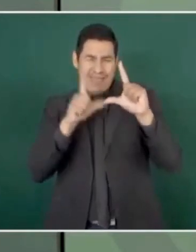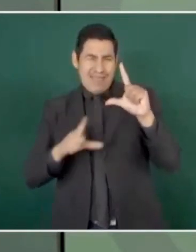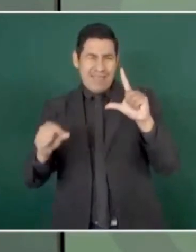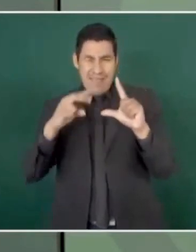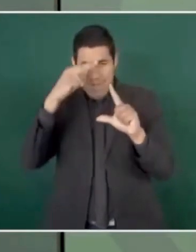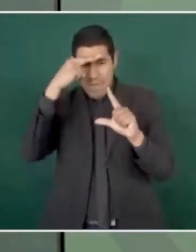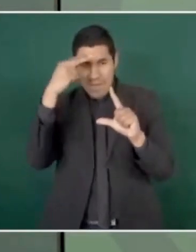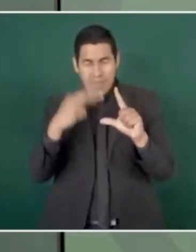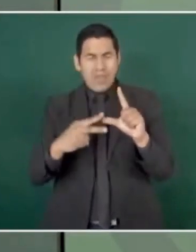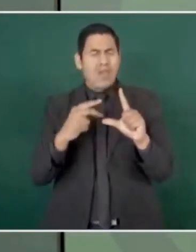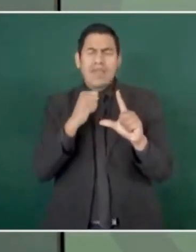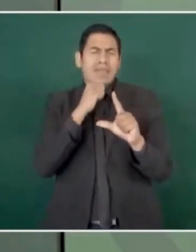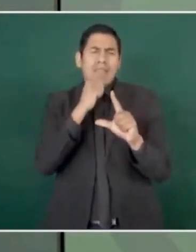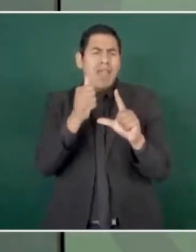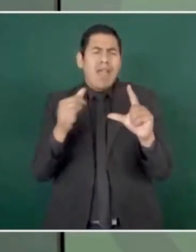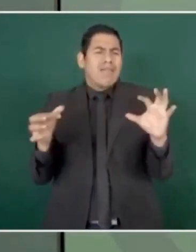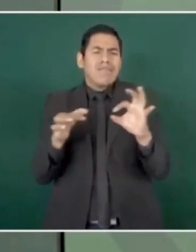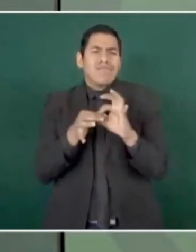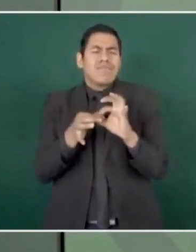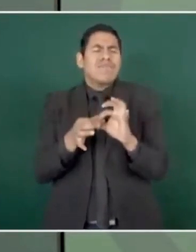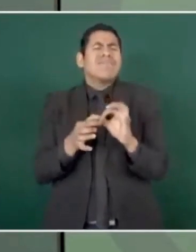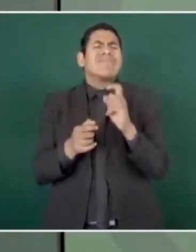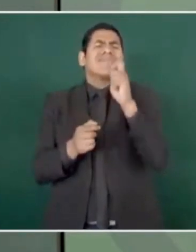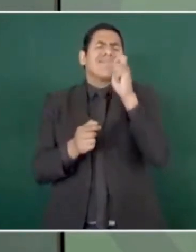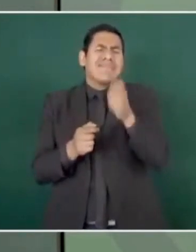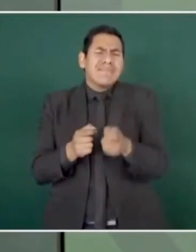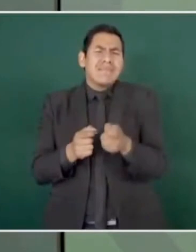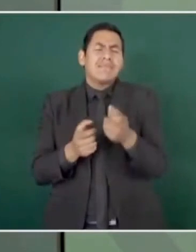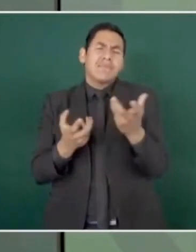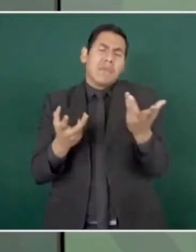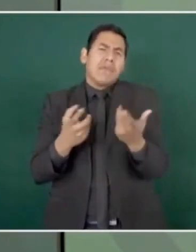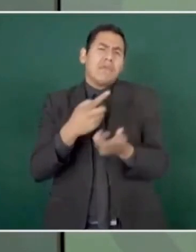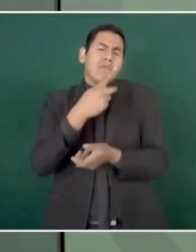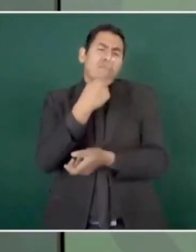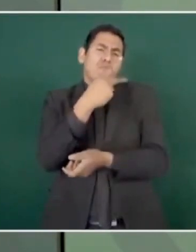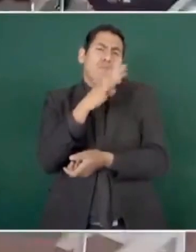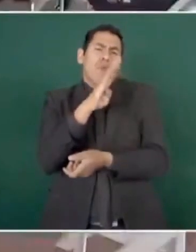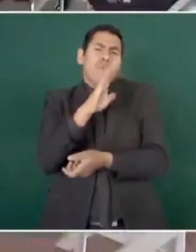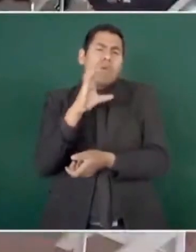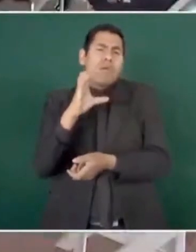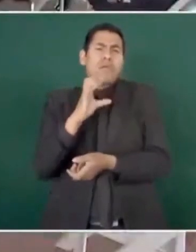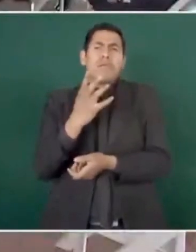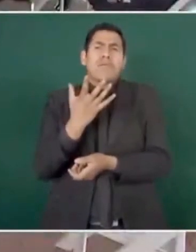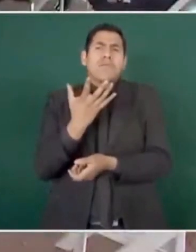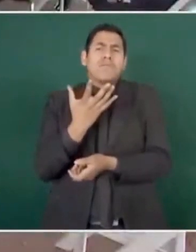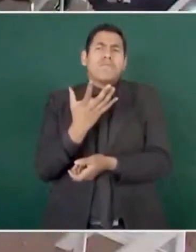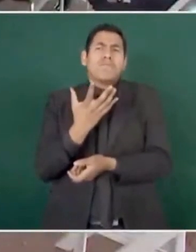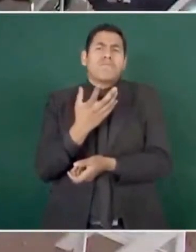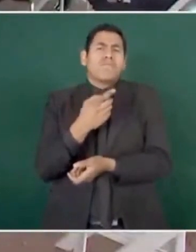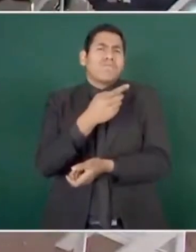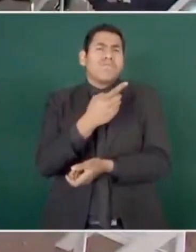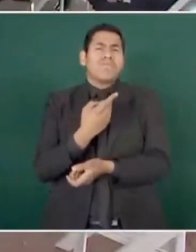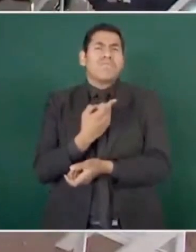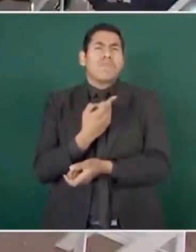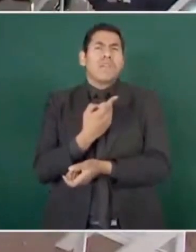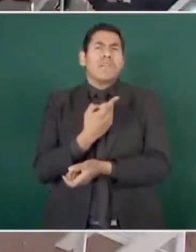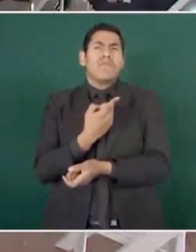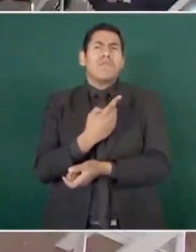Y eso significaba que Baja California tenía que, como